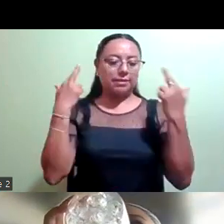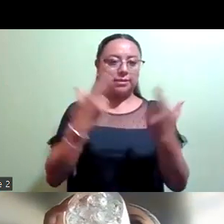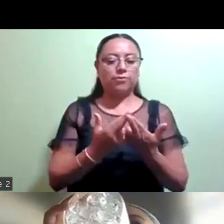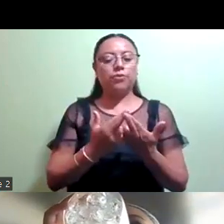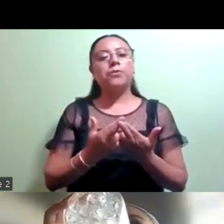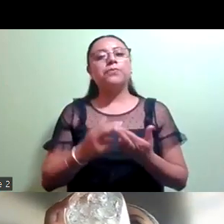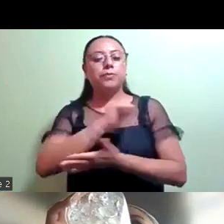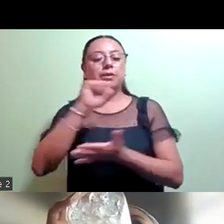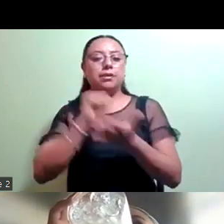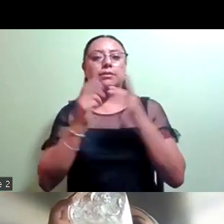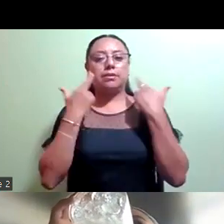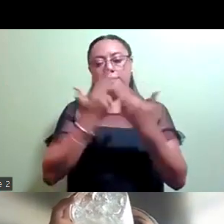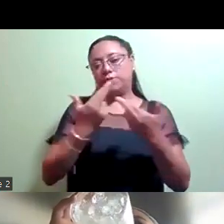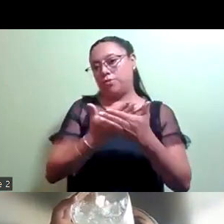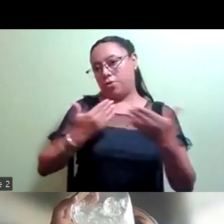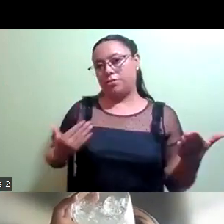su lectura.